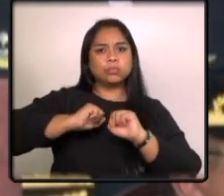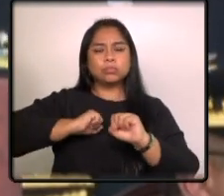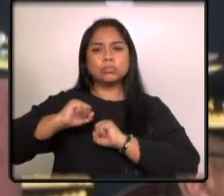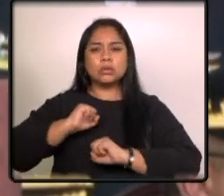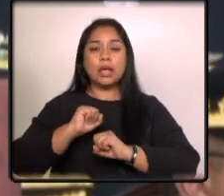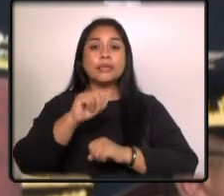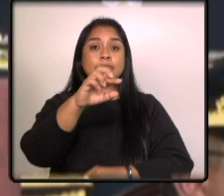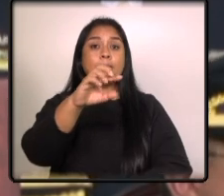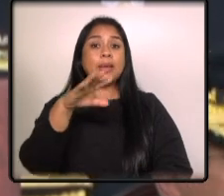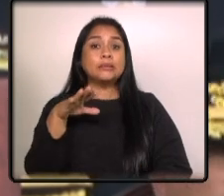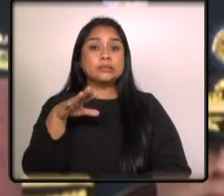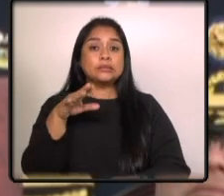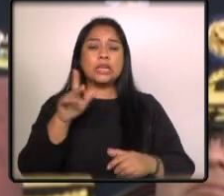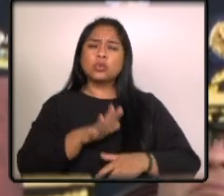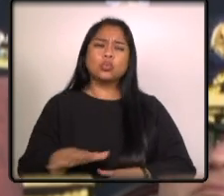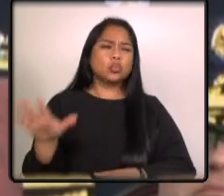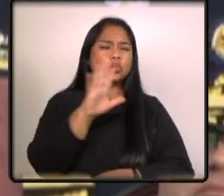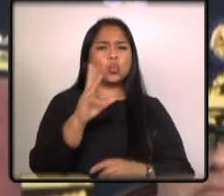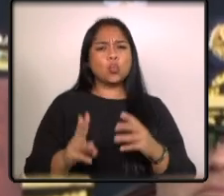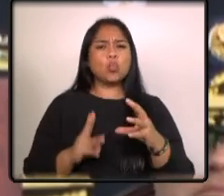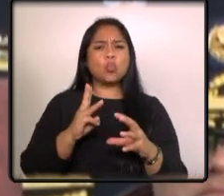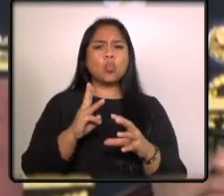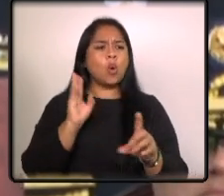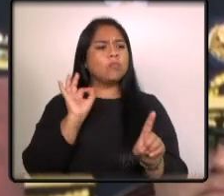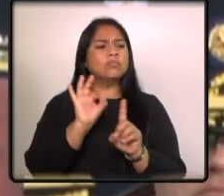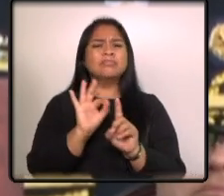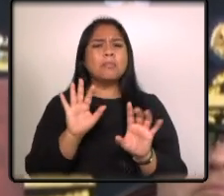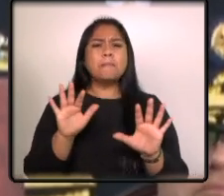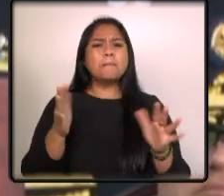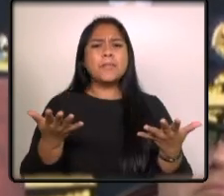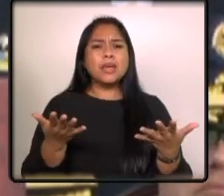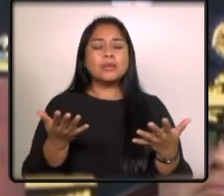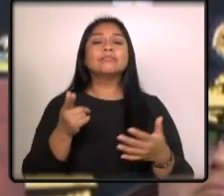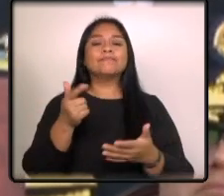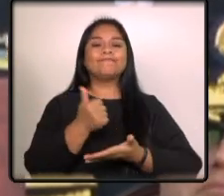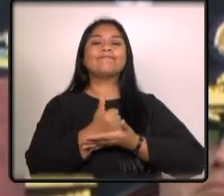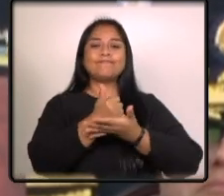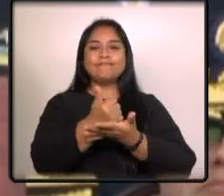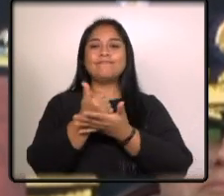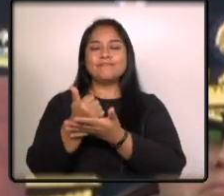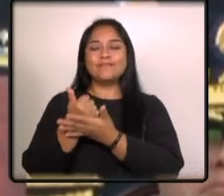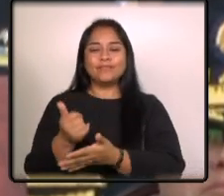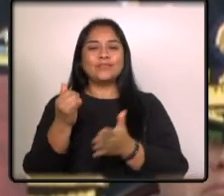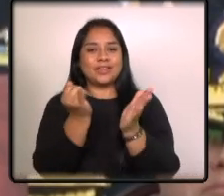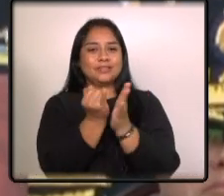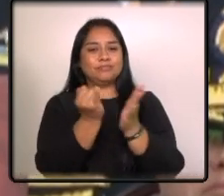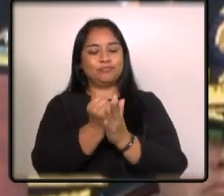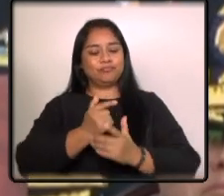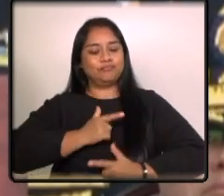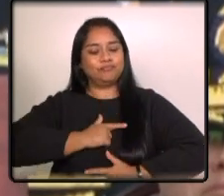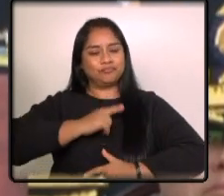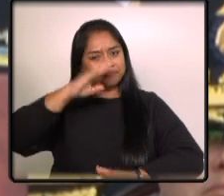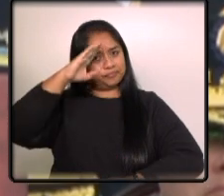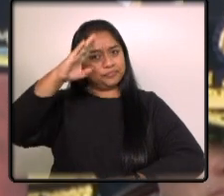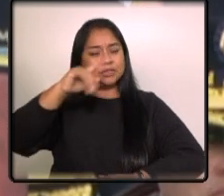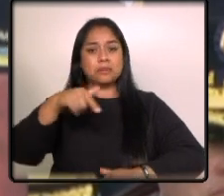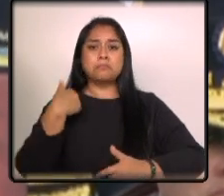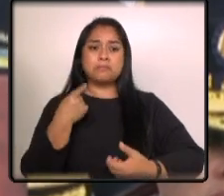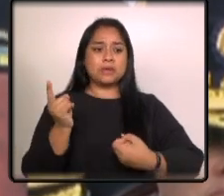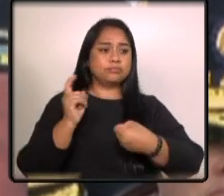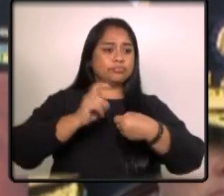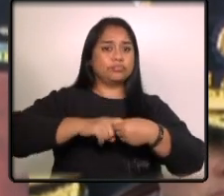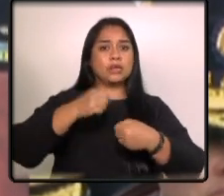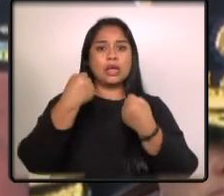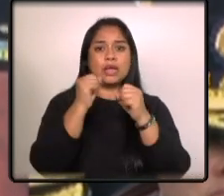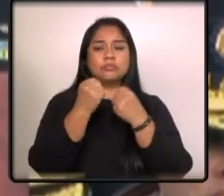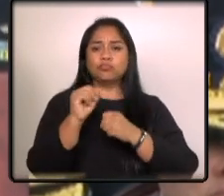alrededor del mundo con el propósito de contribuir también desde la institución militar a la construcción